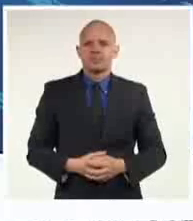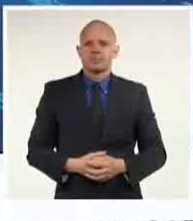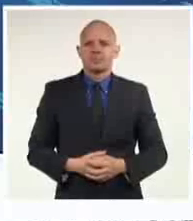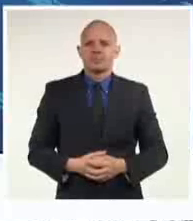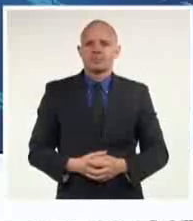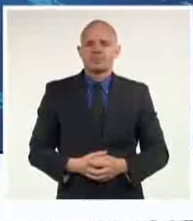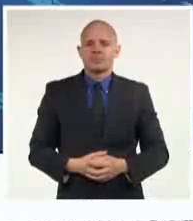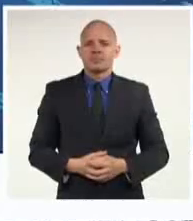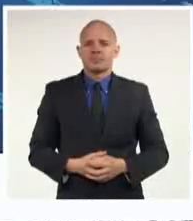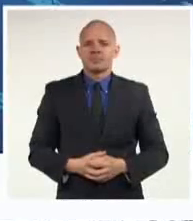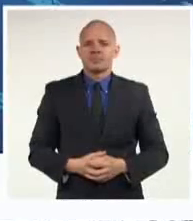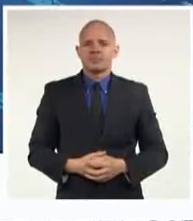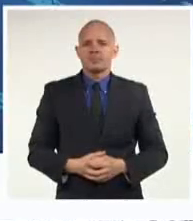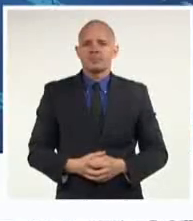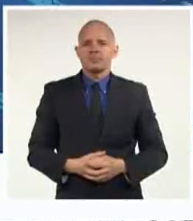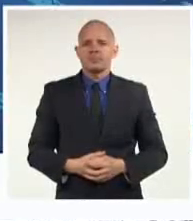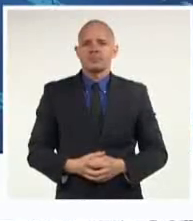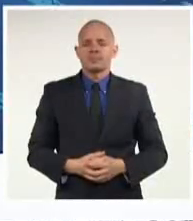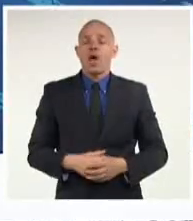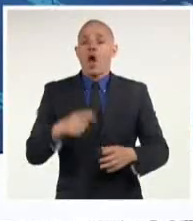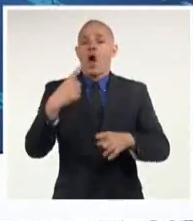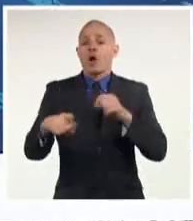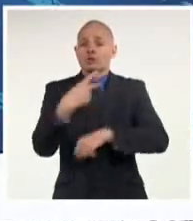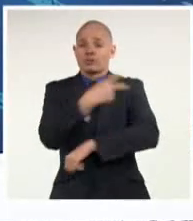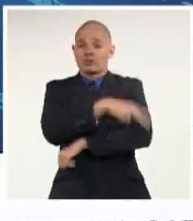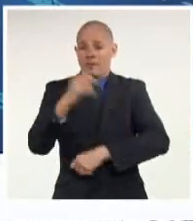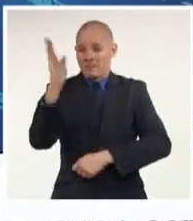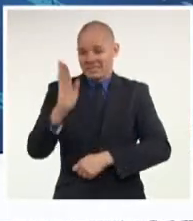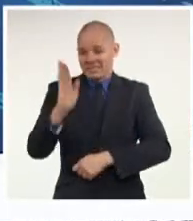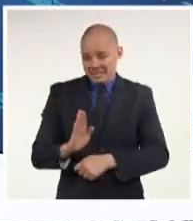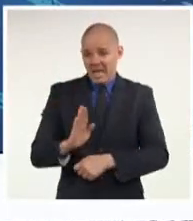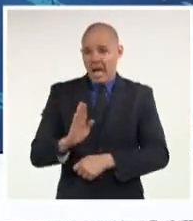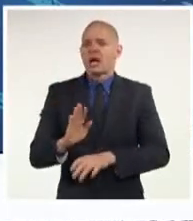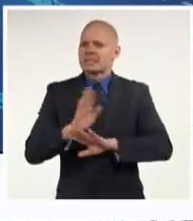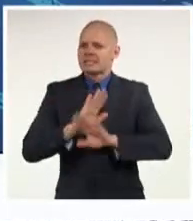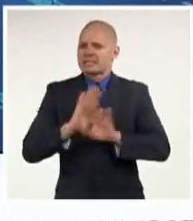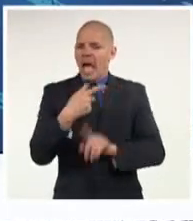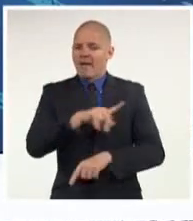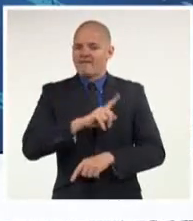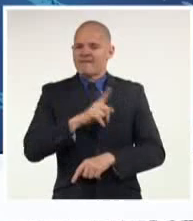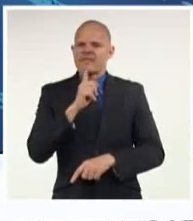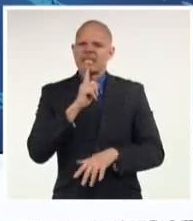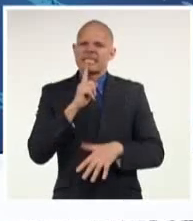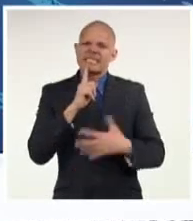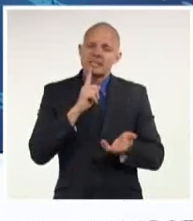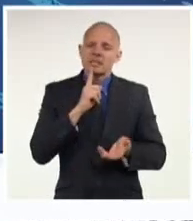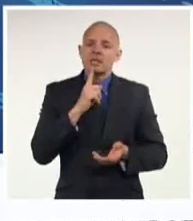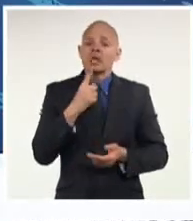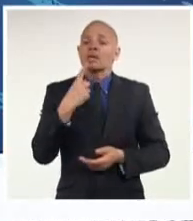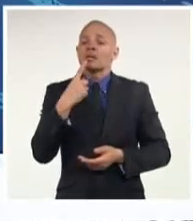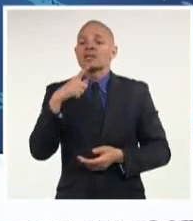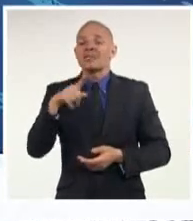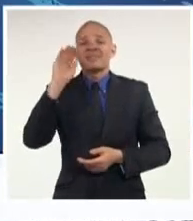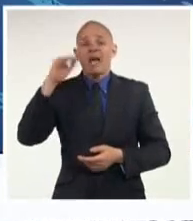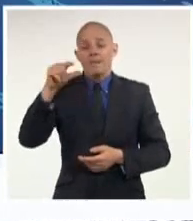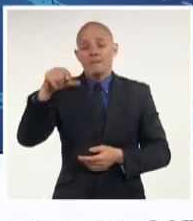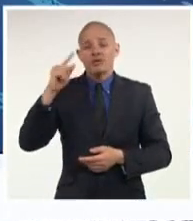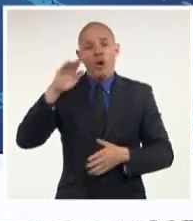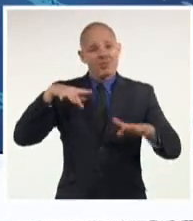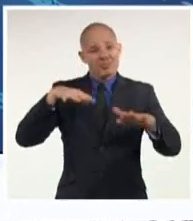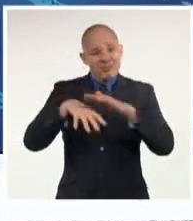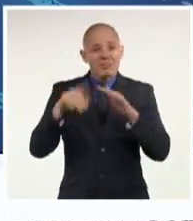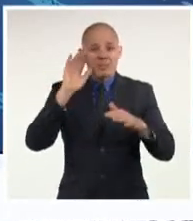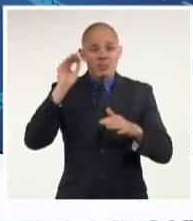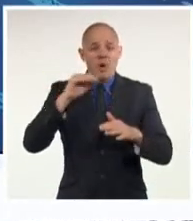El Supremo Tribunal Federal de Brasil dictaminó este viernes mantener en prisión preventiva a 942 participantes de los